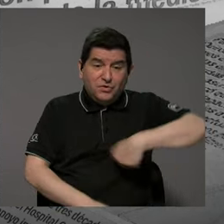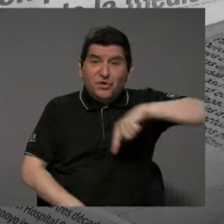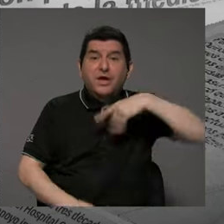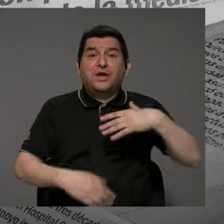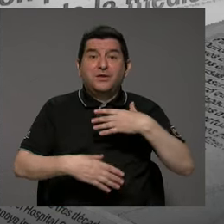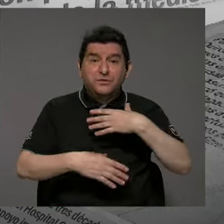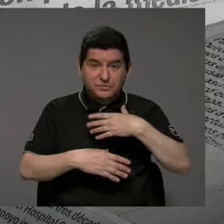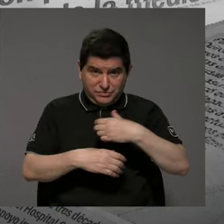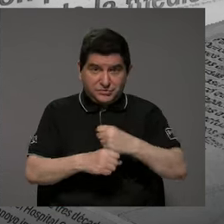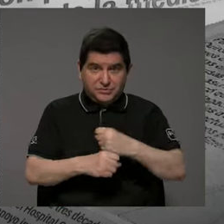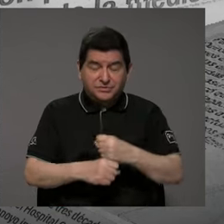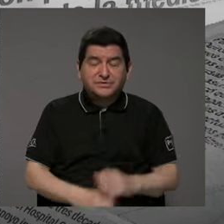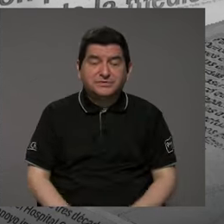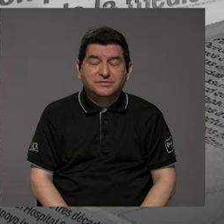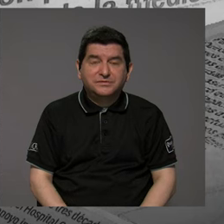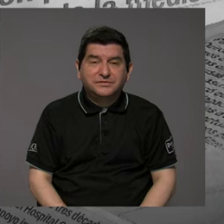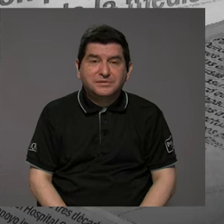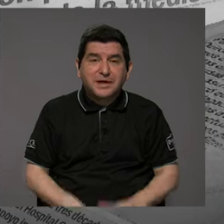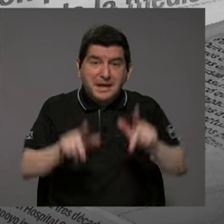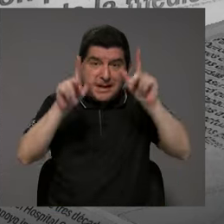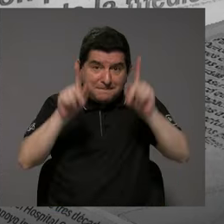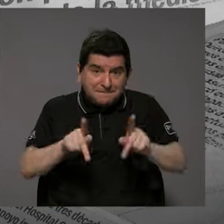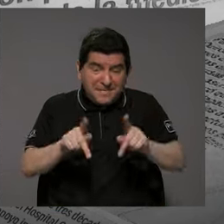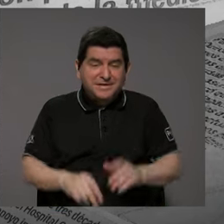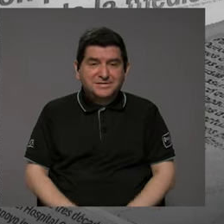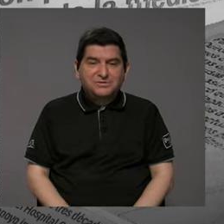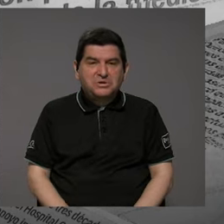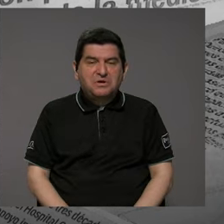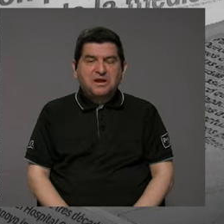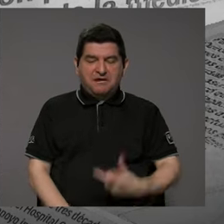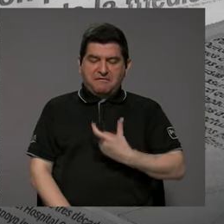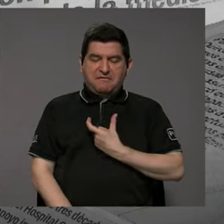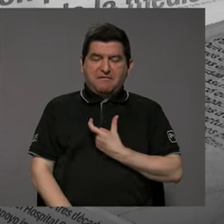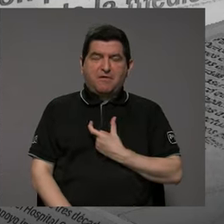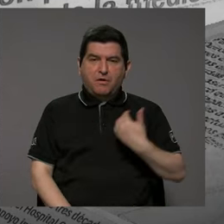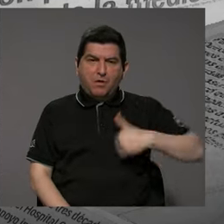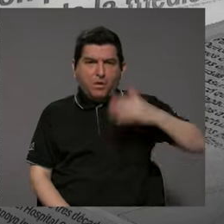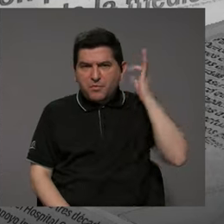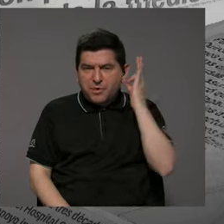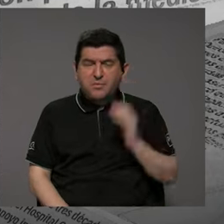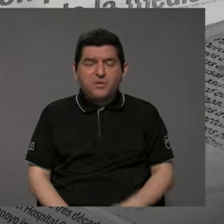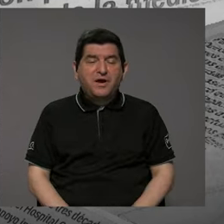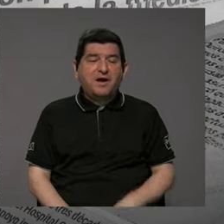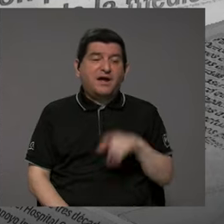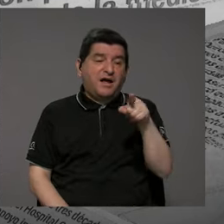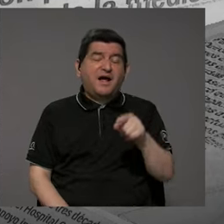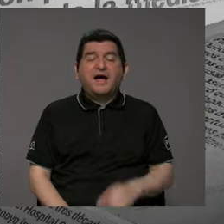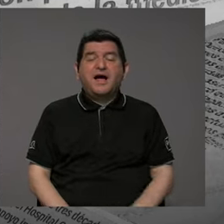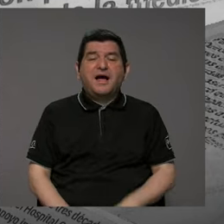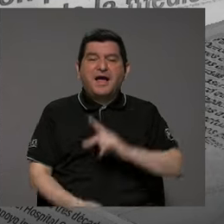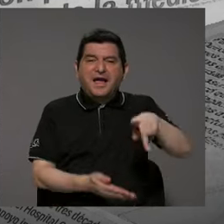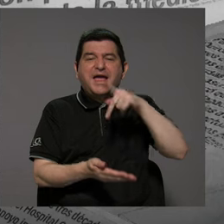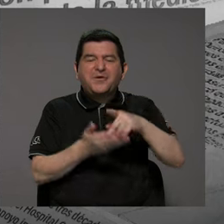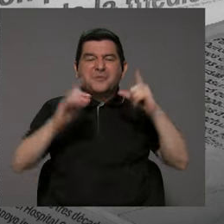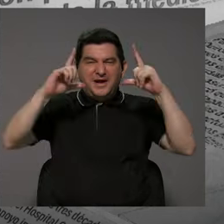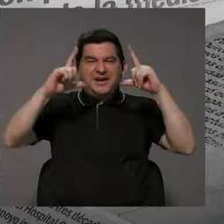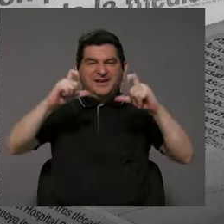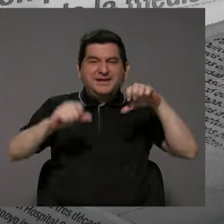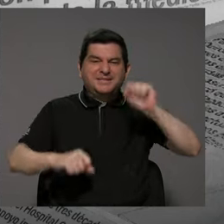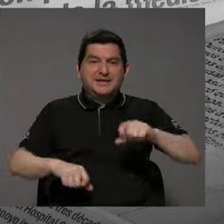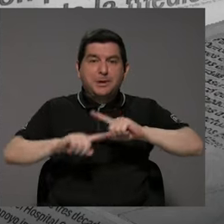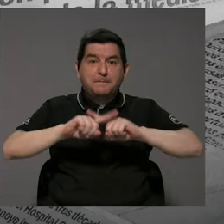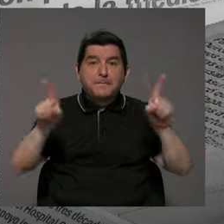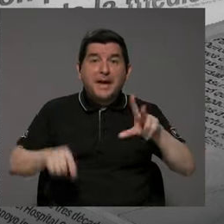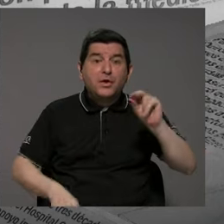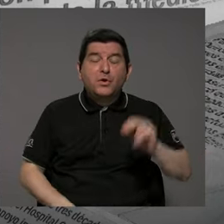hemos tenido en gobiernos locales, es que la persona que está ahí, el alcalde, la alcaldesa, se puede tomar una foto frente al nuevo parque, pero no se puede tomar una